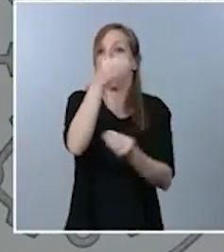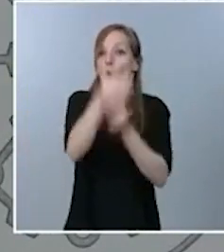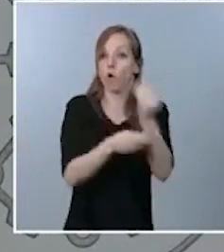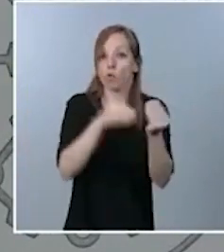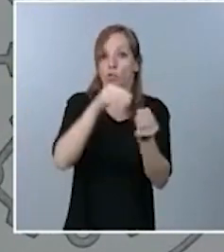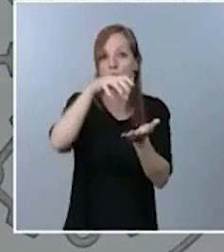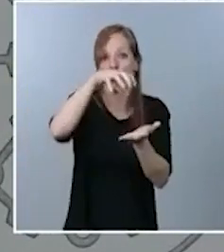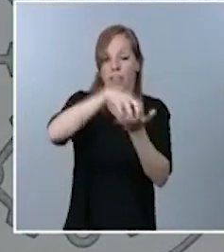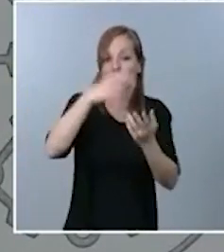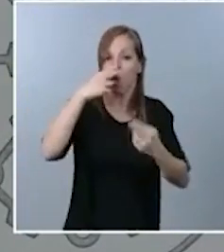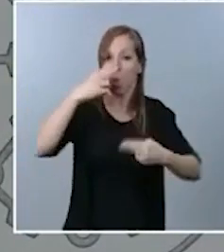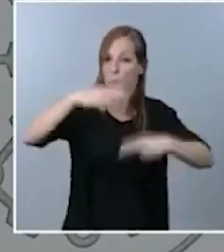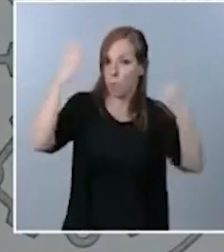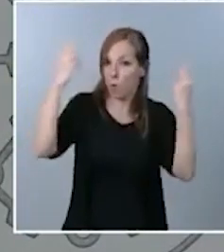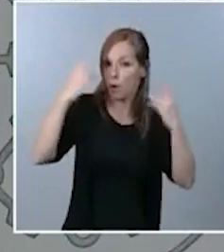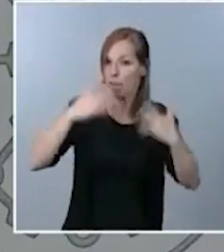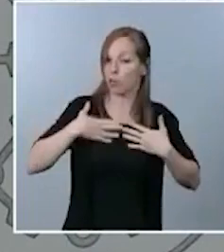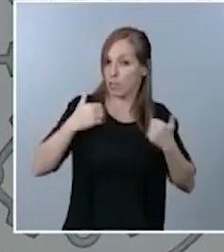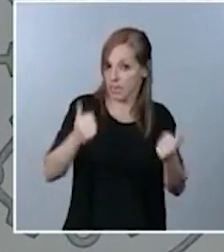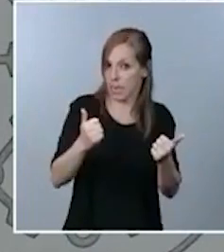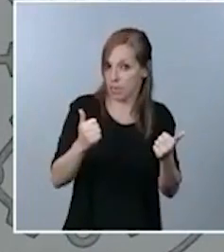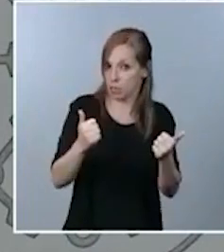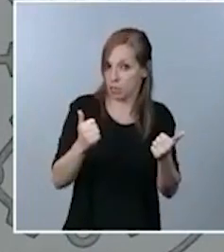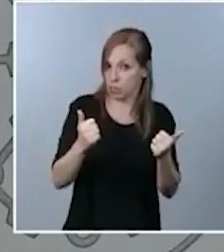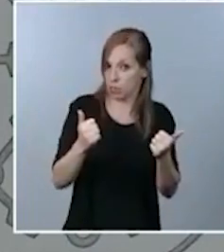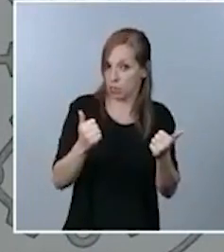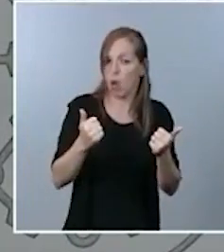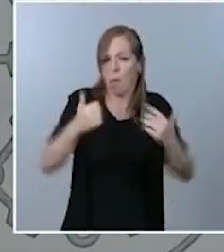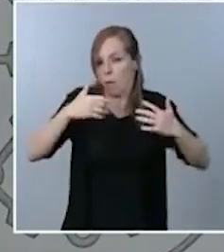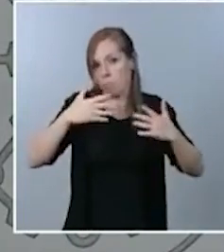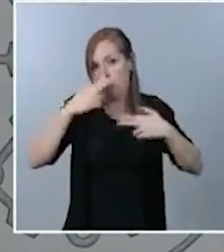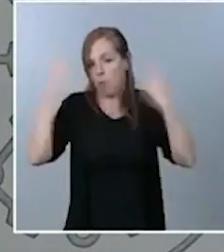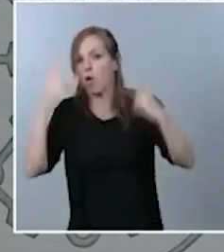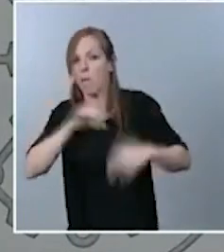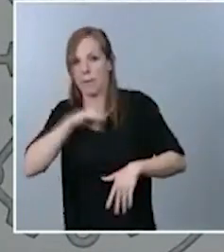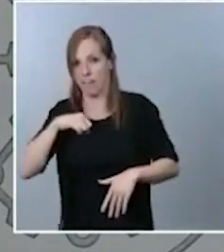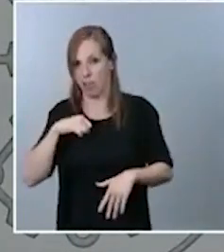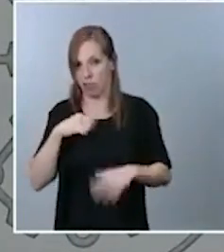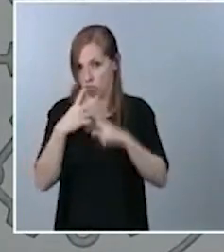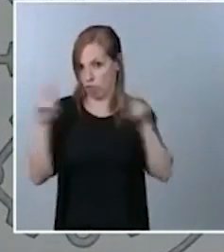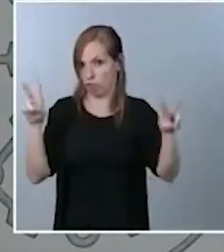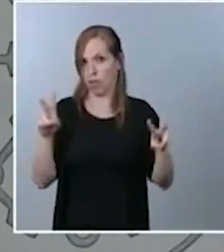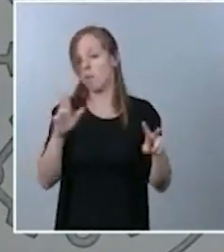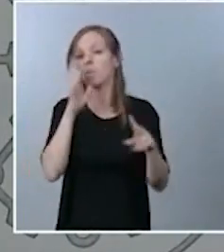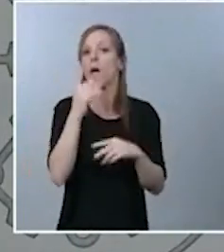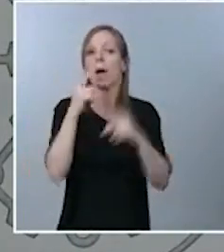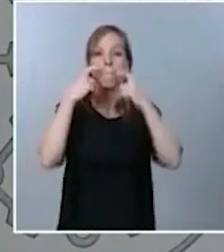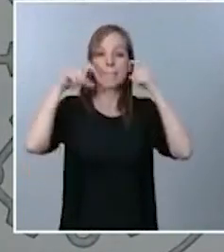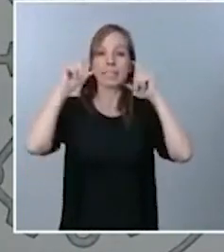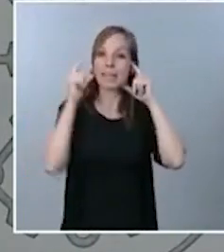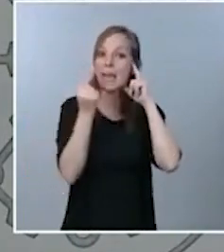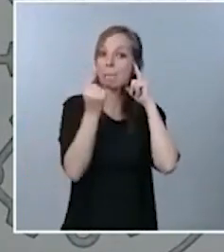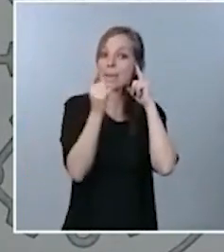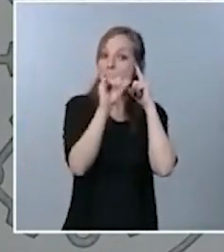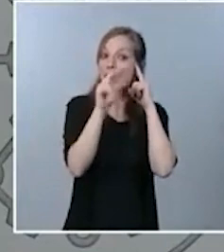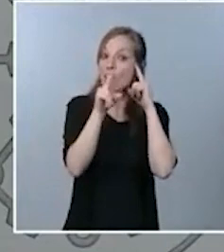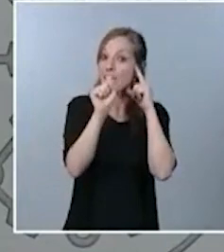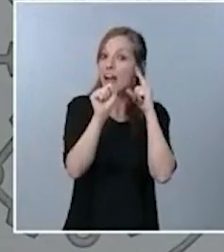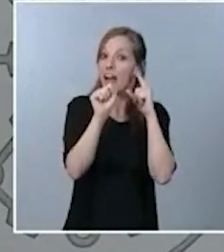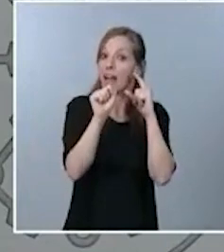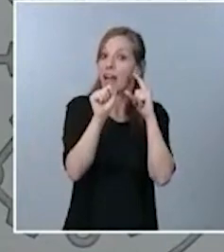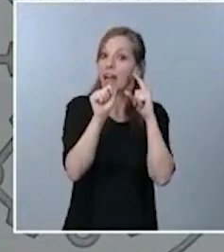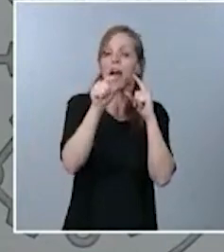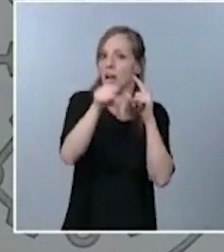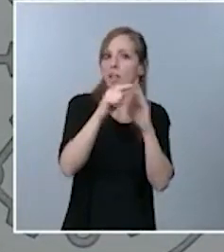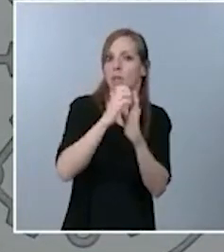sanitarios, en los centros sanitarios públicos o privados. Ese precio de la mascarilla, ese IVA de la mascarilla, está reducido en